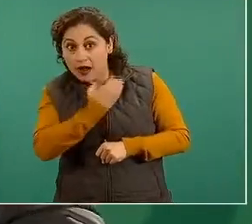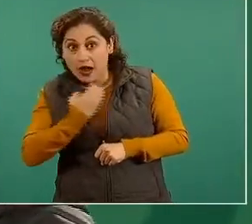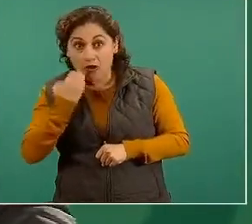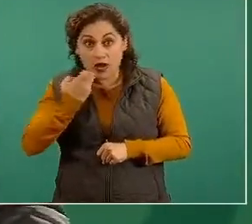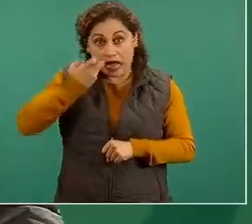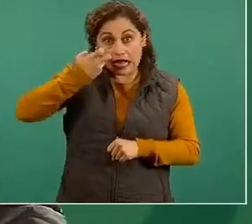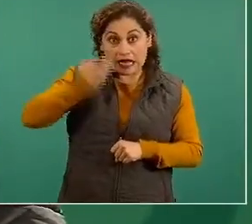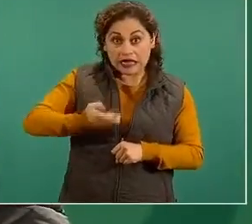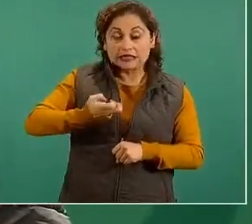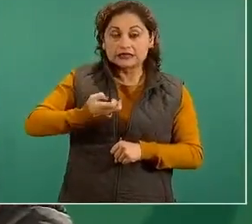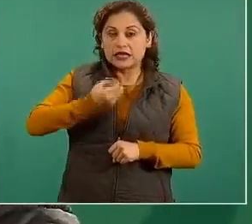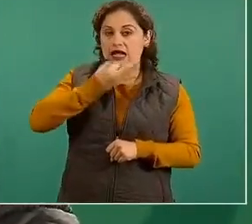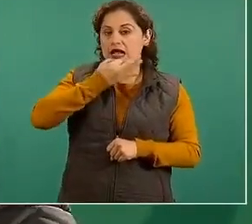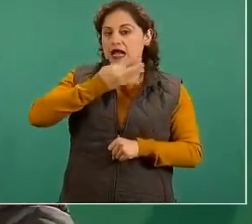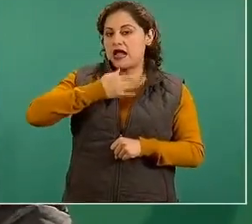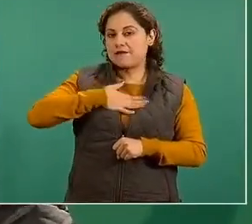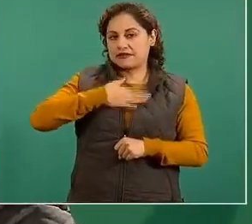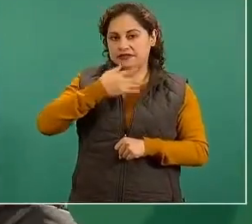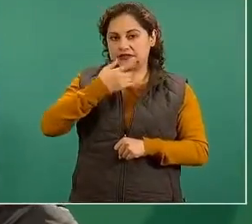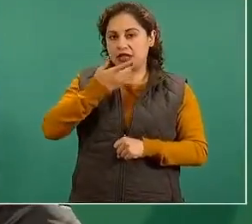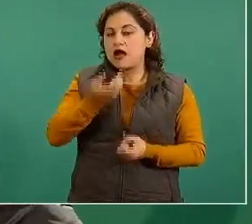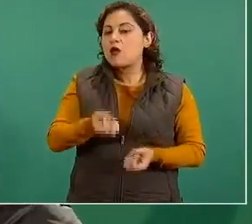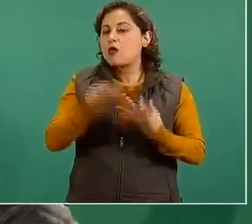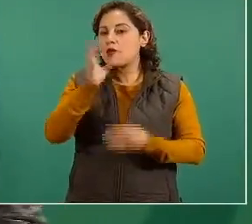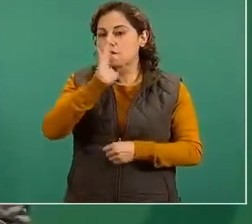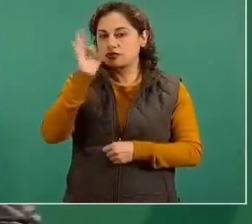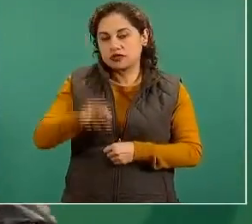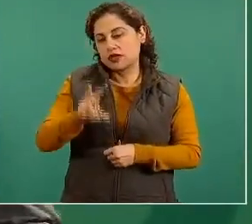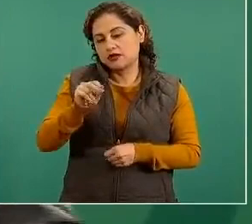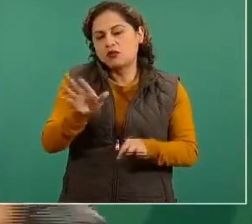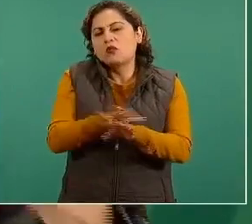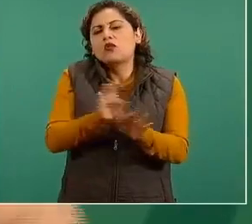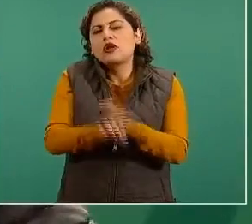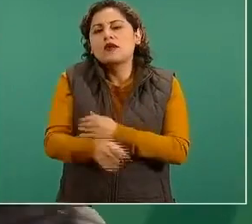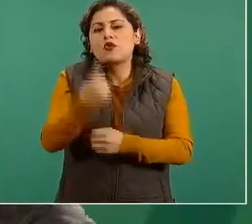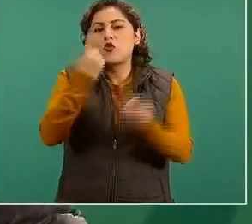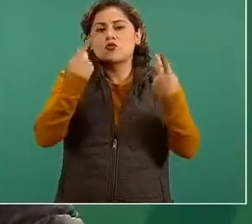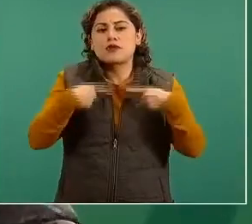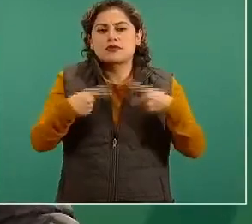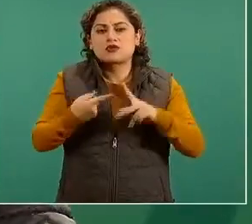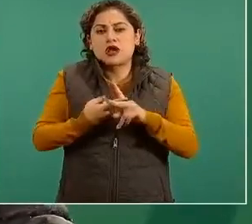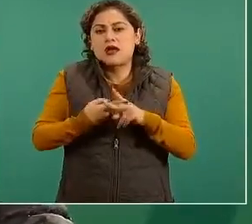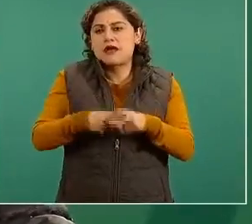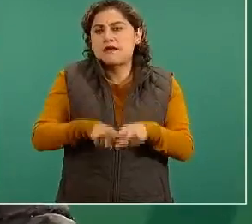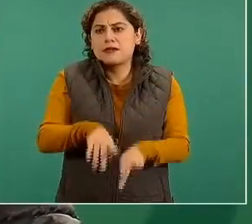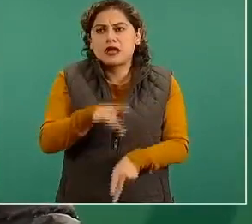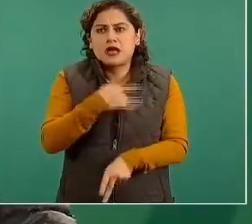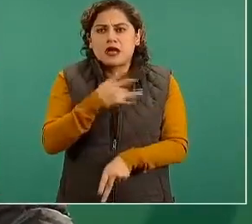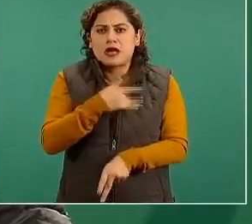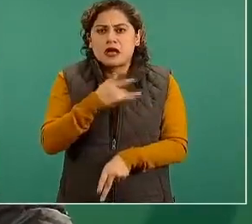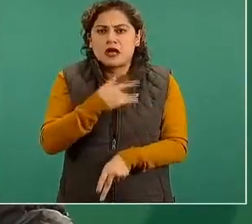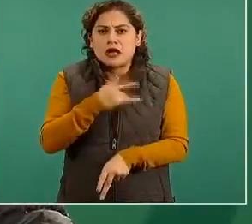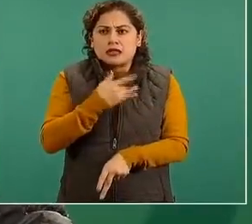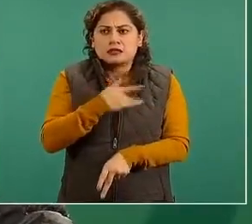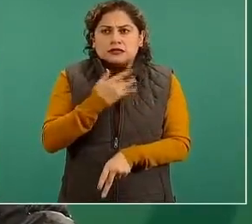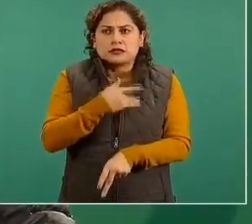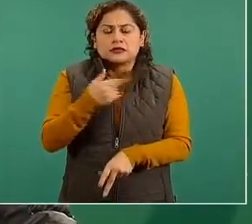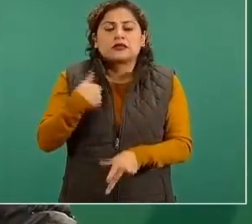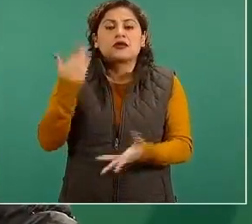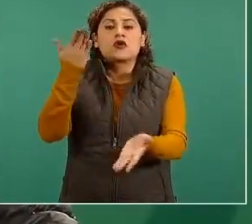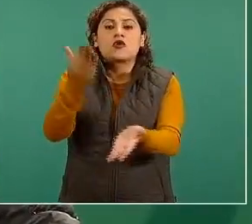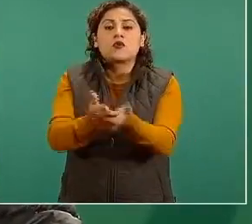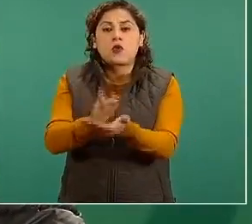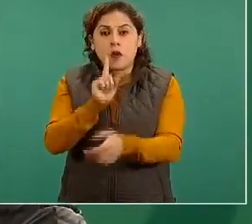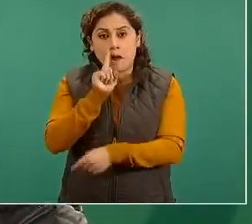empieza con sintomatología hoy o hace un par de días y se toma una PCR o un